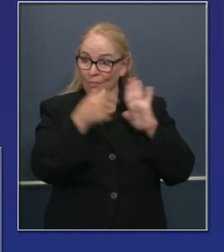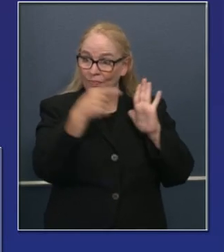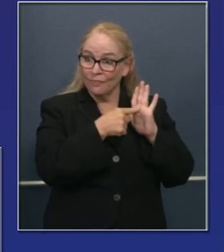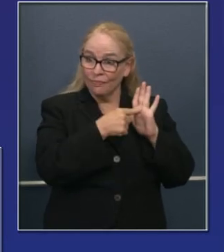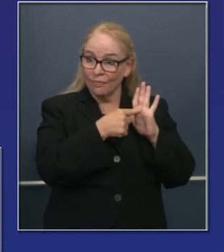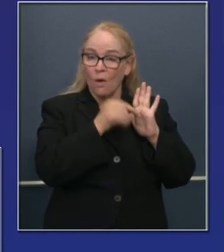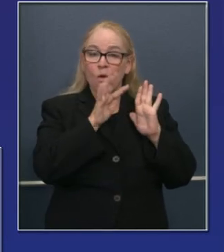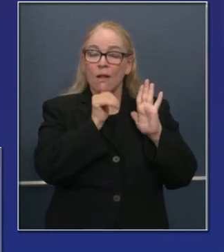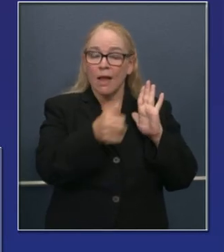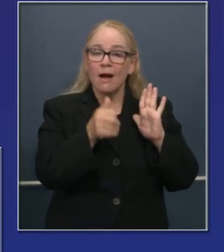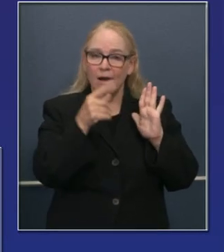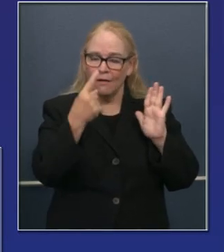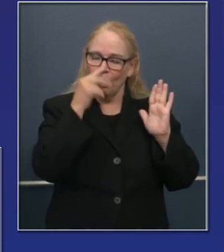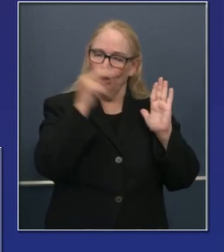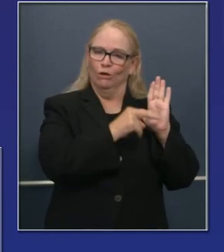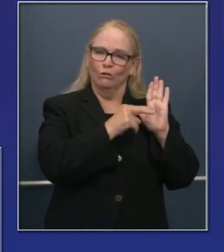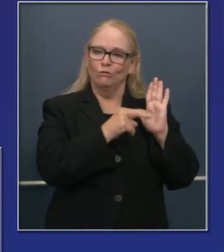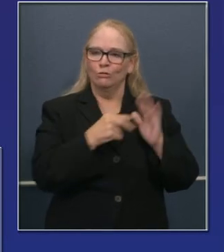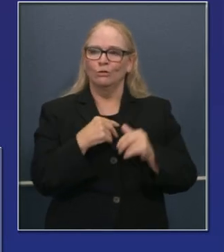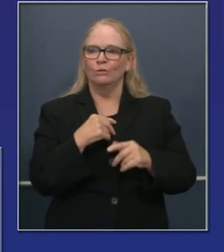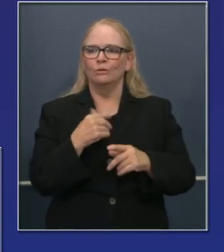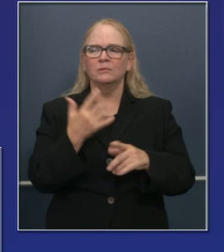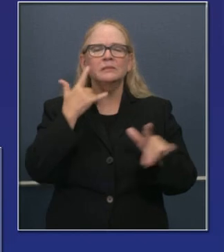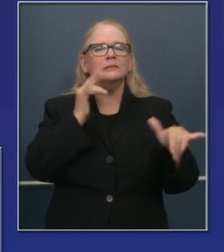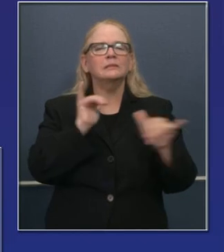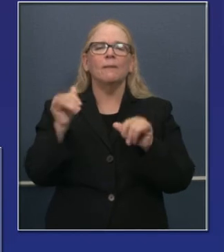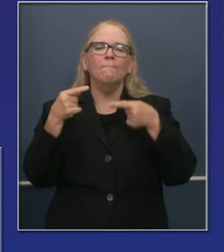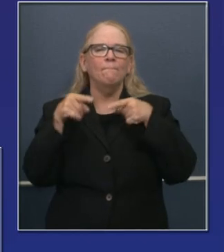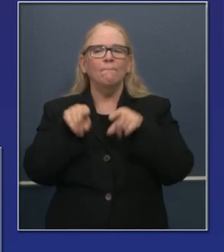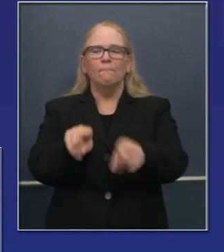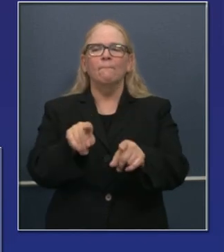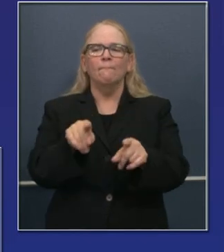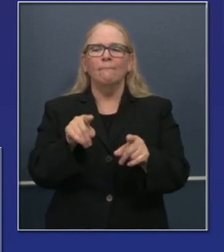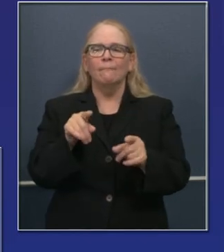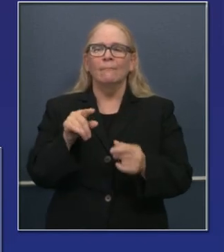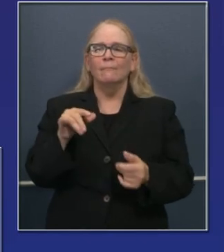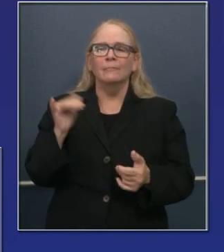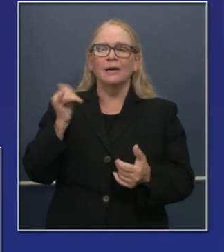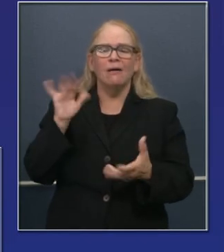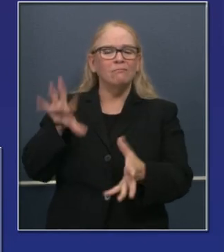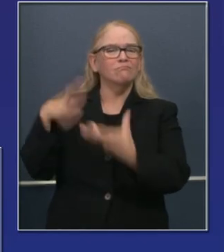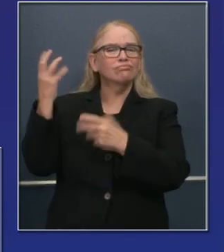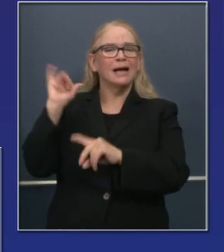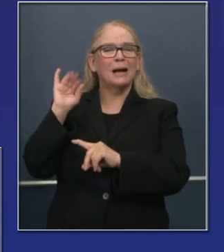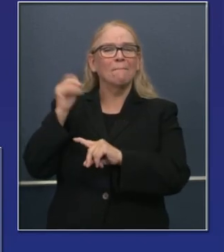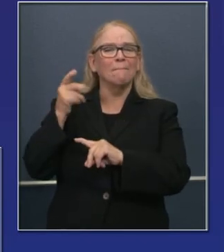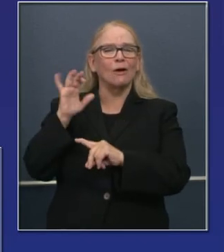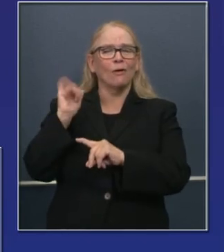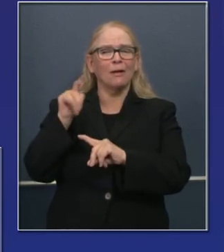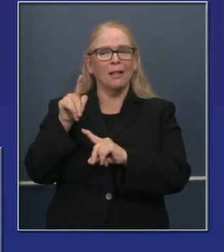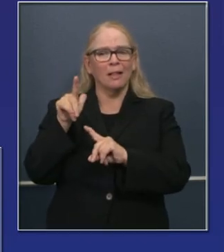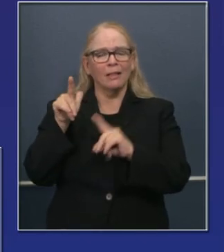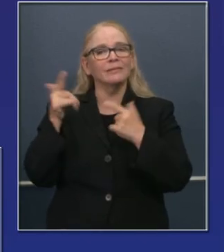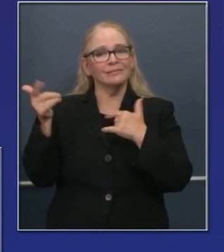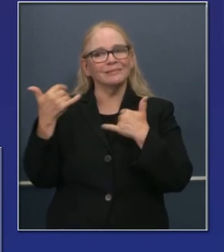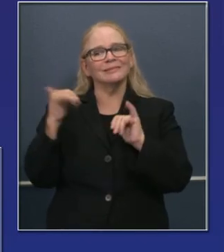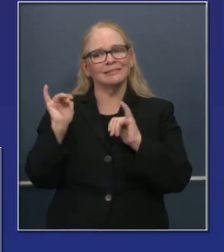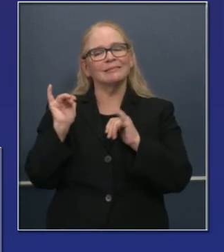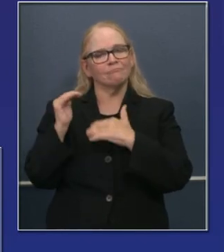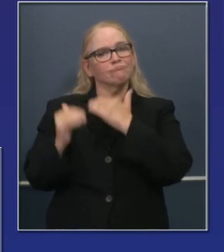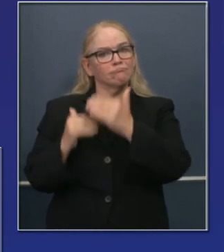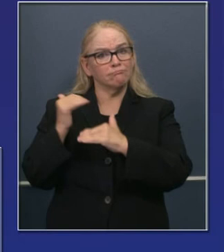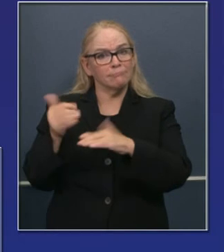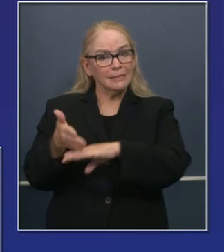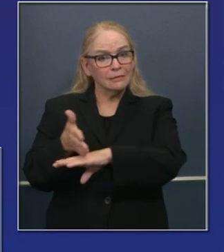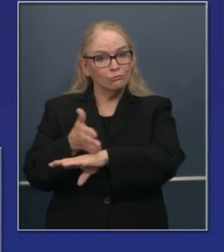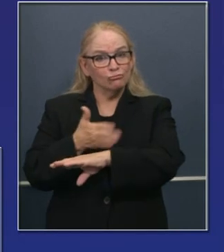creando por encima de lo que ya habíamos creado en el condado de Imperial como una infraestructura de referencia. En cuanto